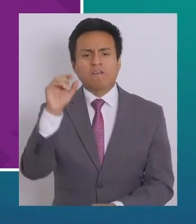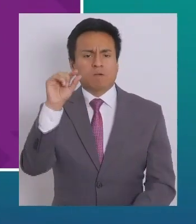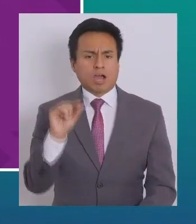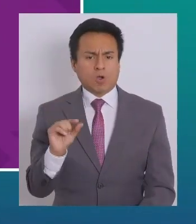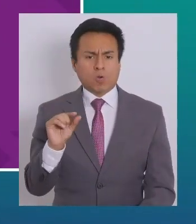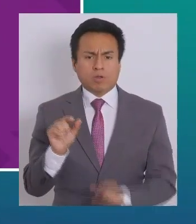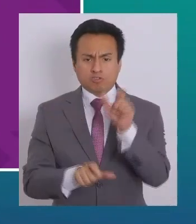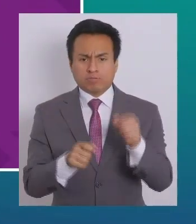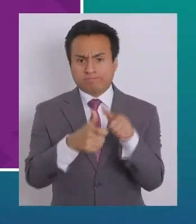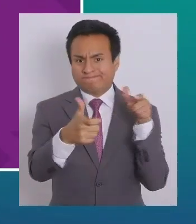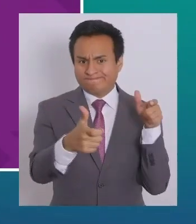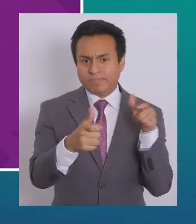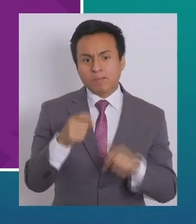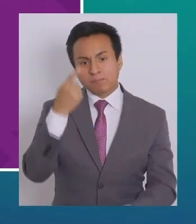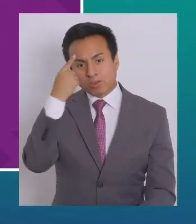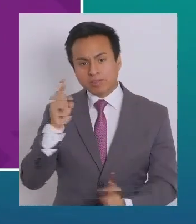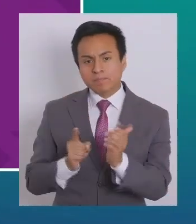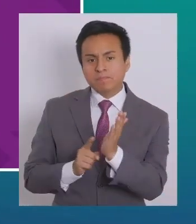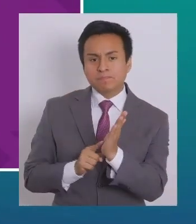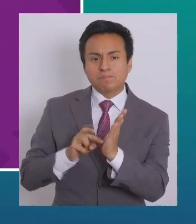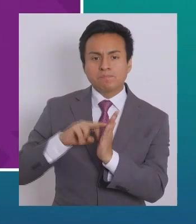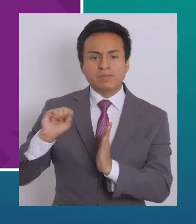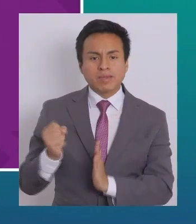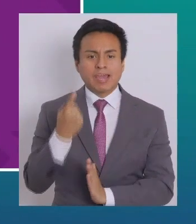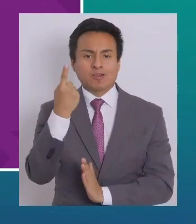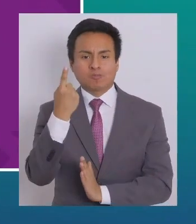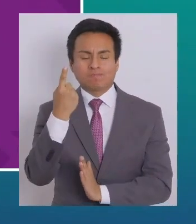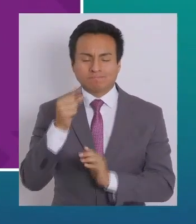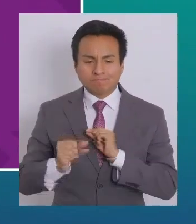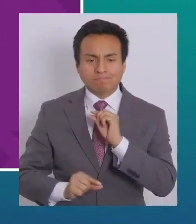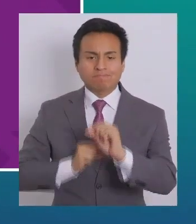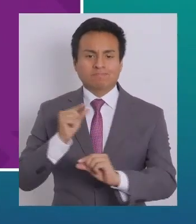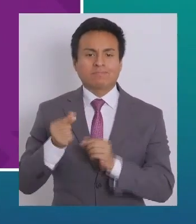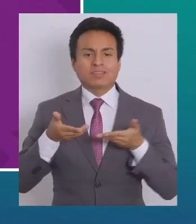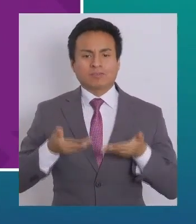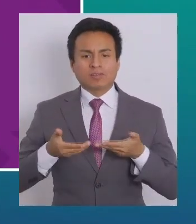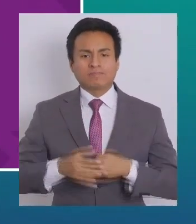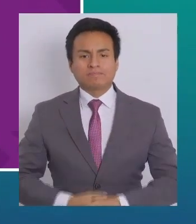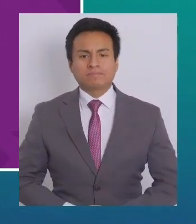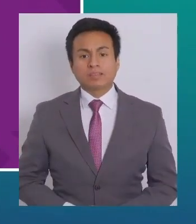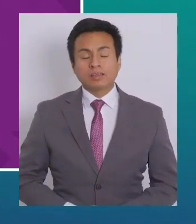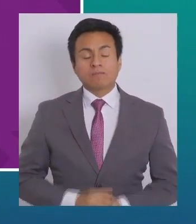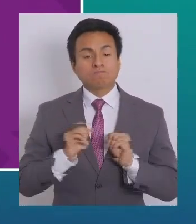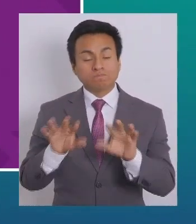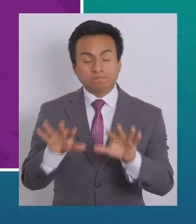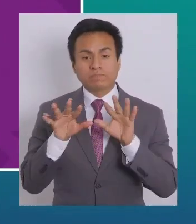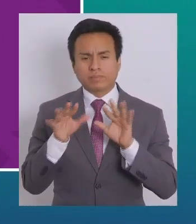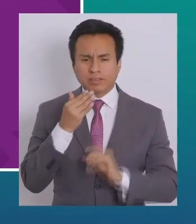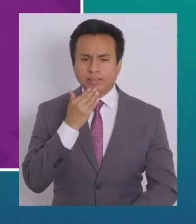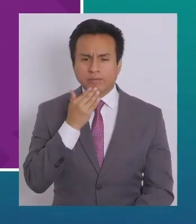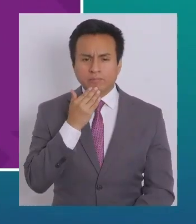población. Sin embargo, es el primer paso, el primer paso que estamos dando. Y hay que destacar, además,